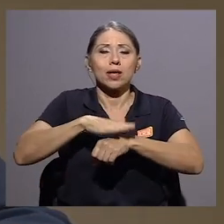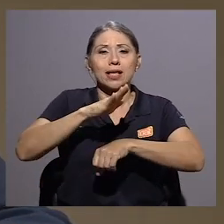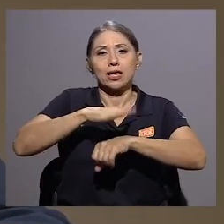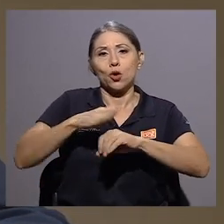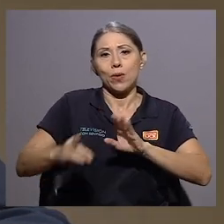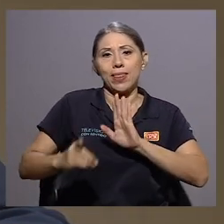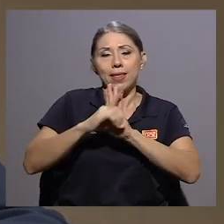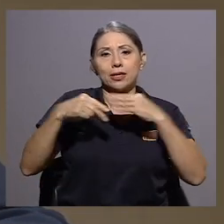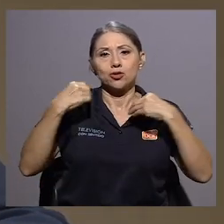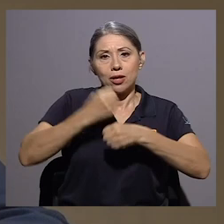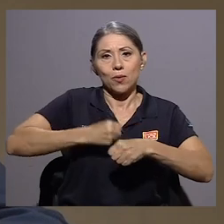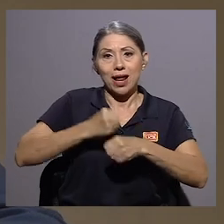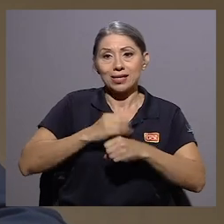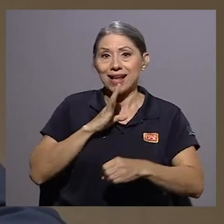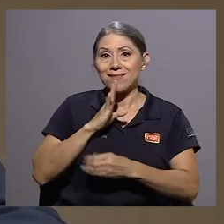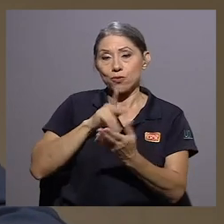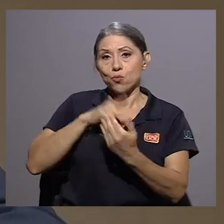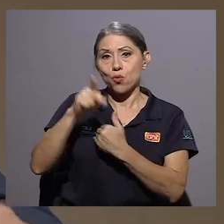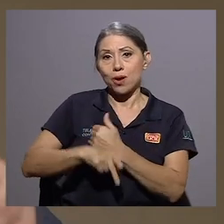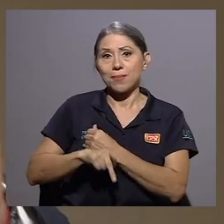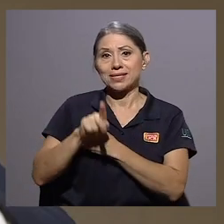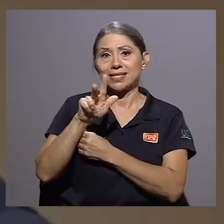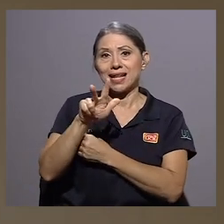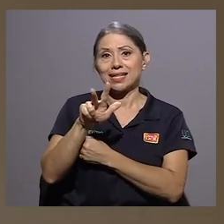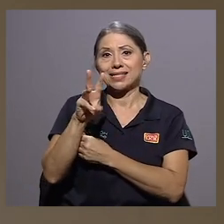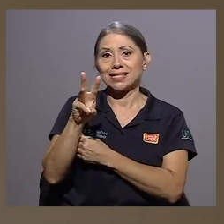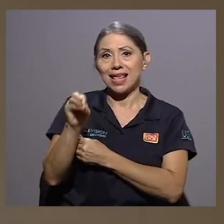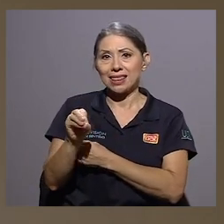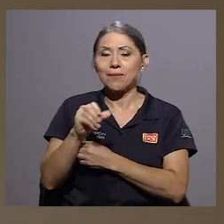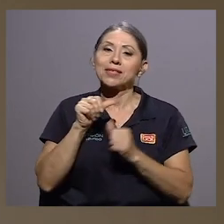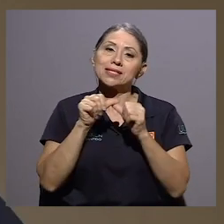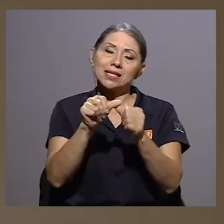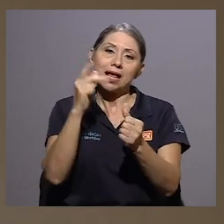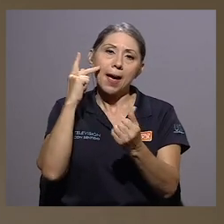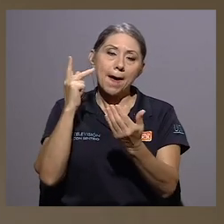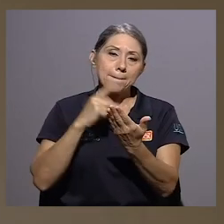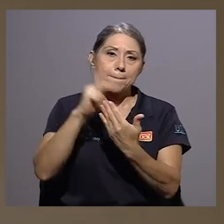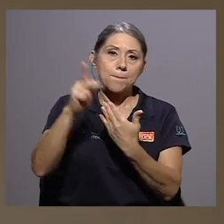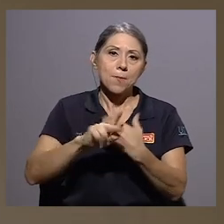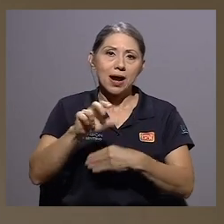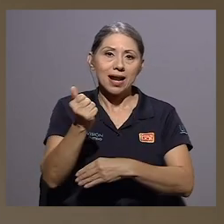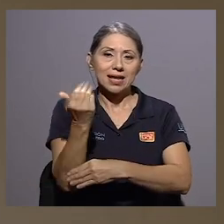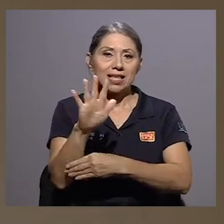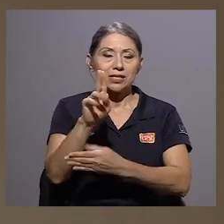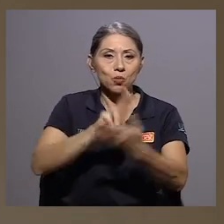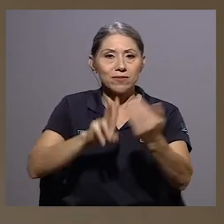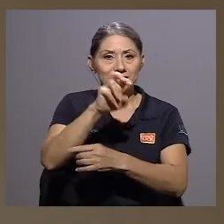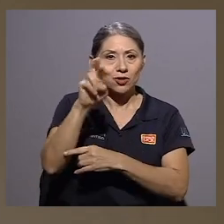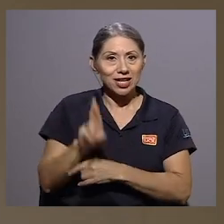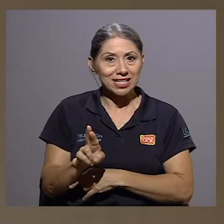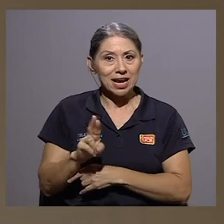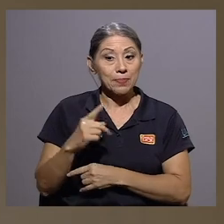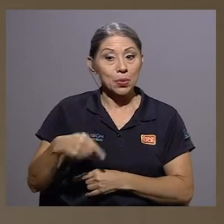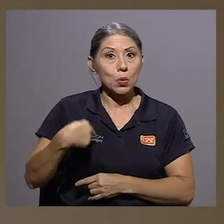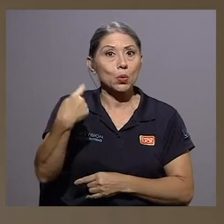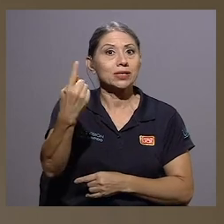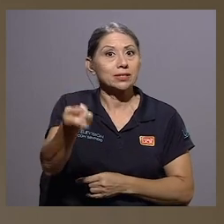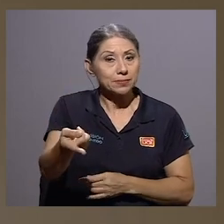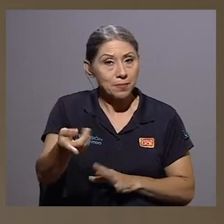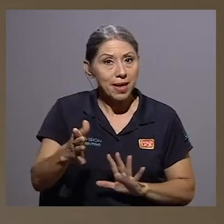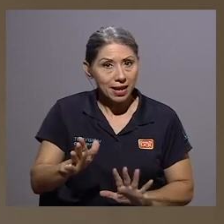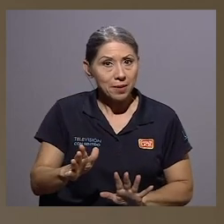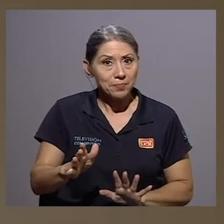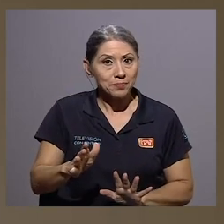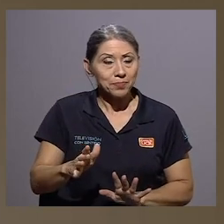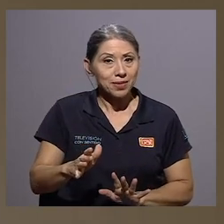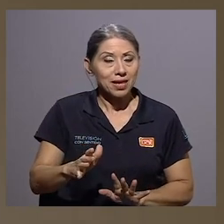Marco Durante, una voz autorizada de los derechos laborales, conversando en 360. Siga nuestra promoción en Canal 15 de la Universidad de Costa Rica